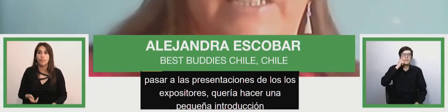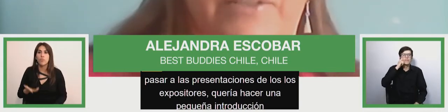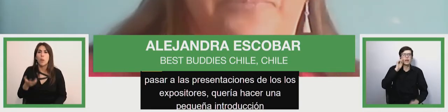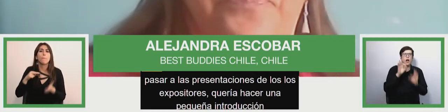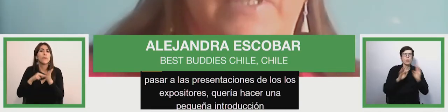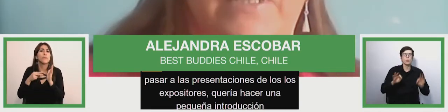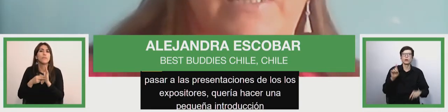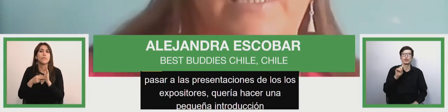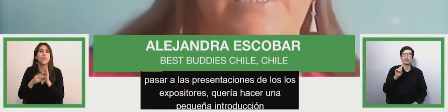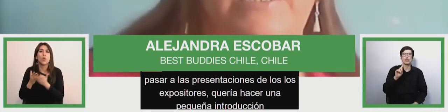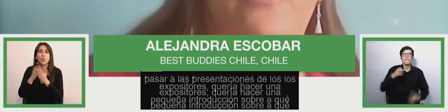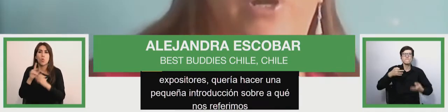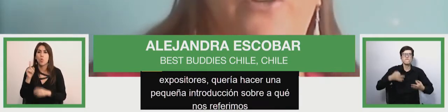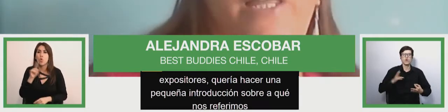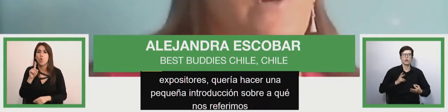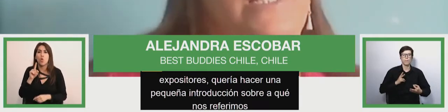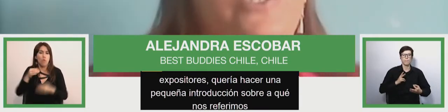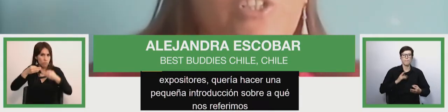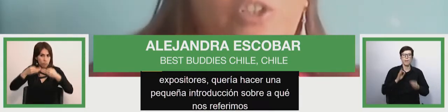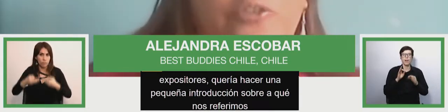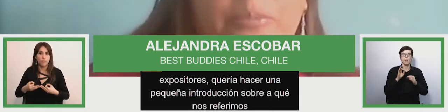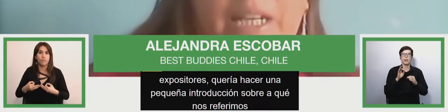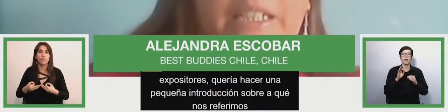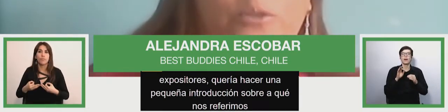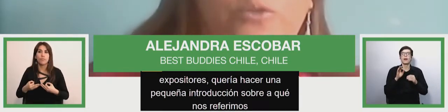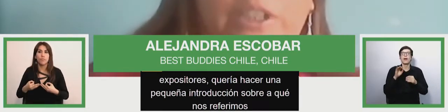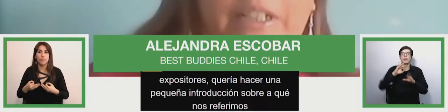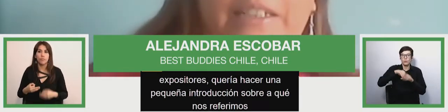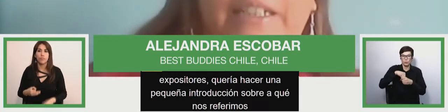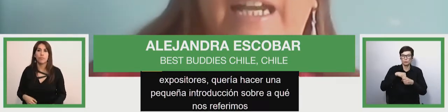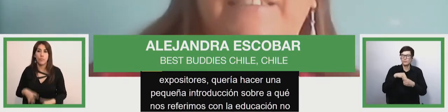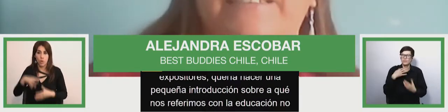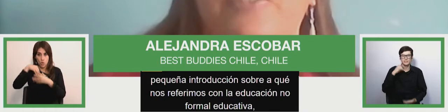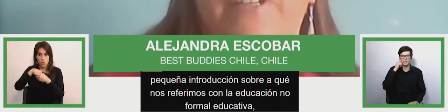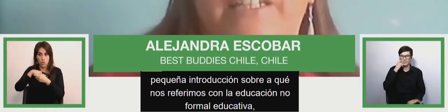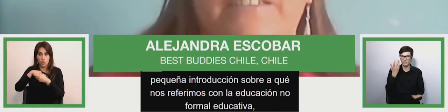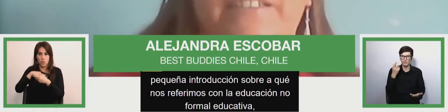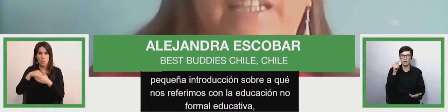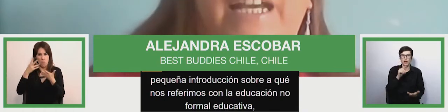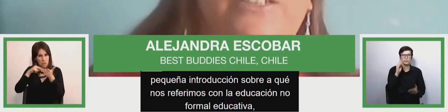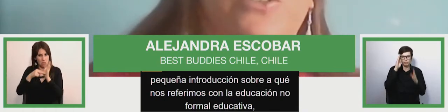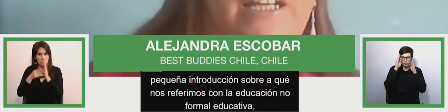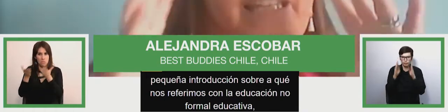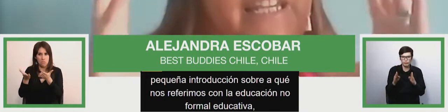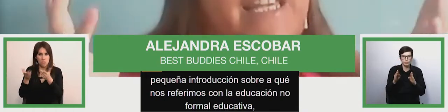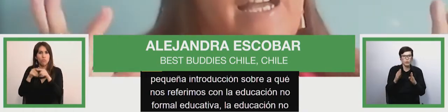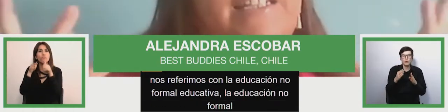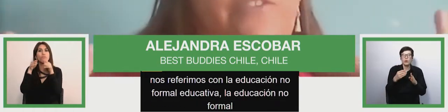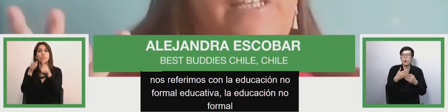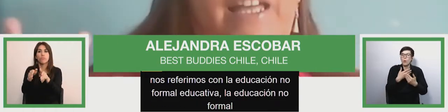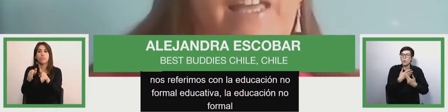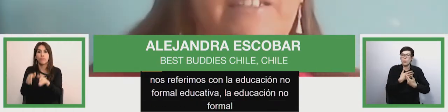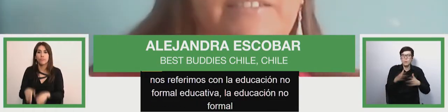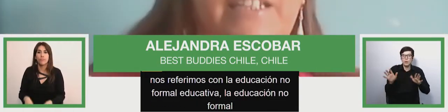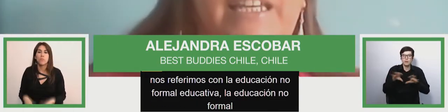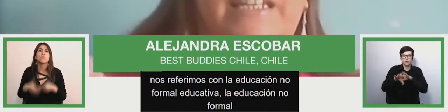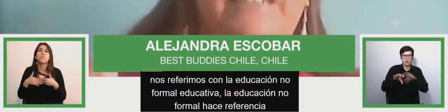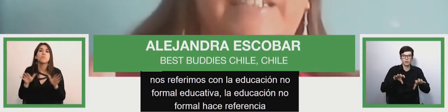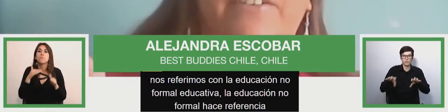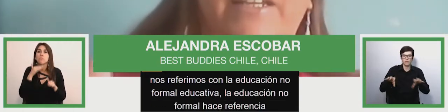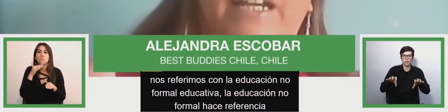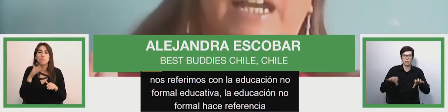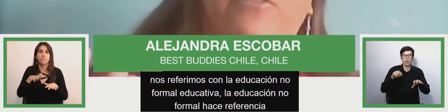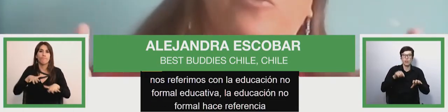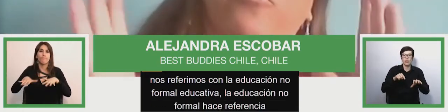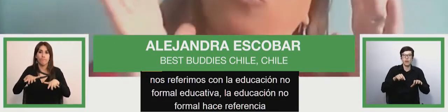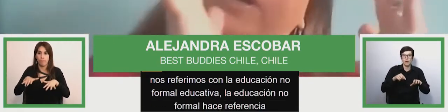educativa. Y bueno, la educación no formal inclusiva hace referencia a todas aquellas actividades que